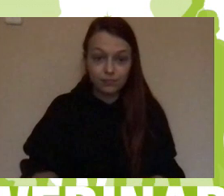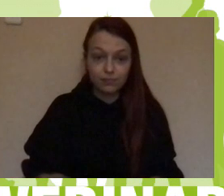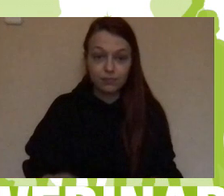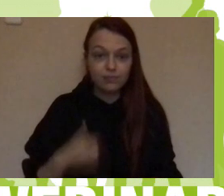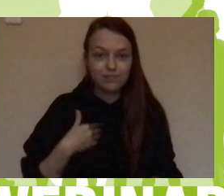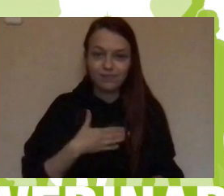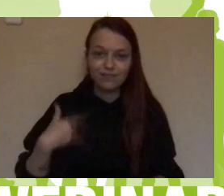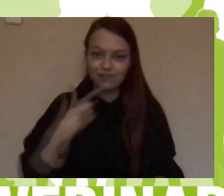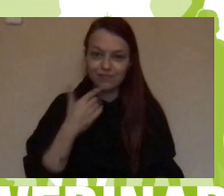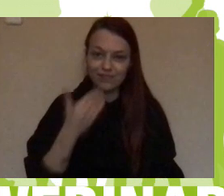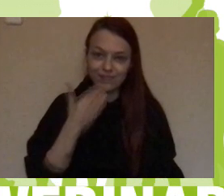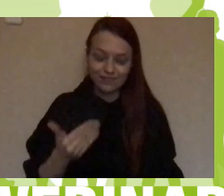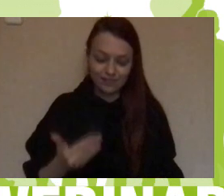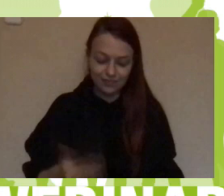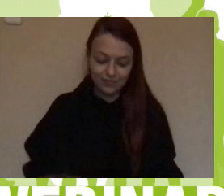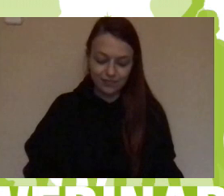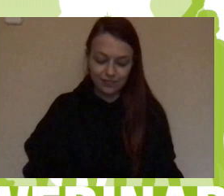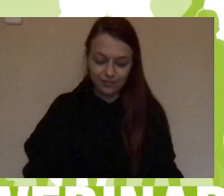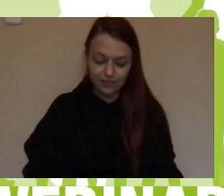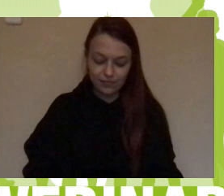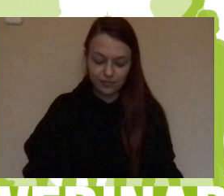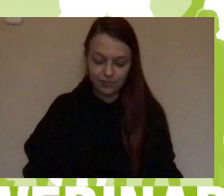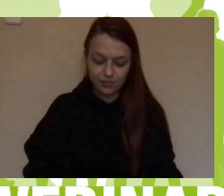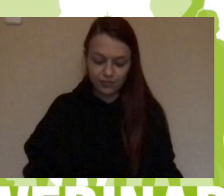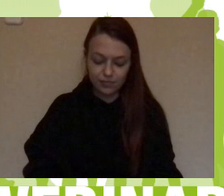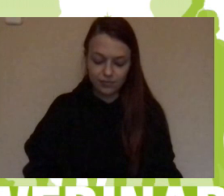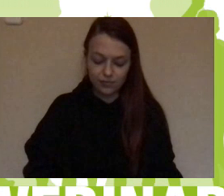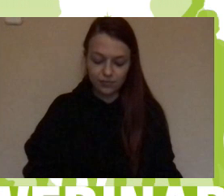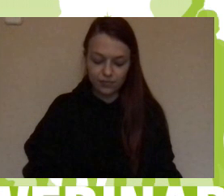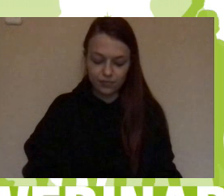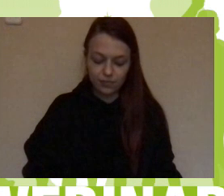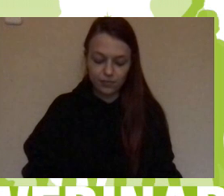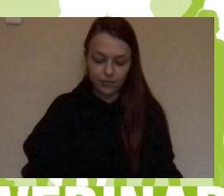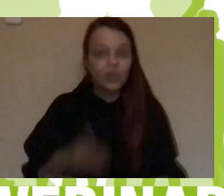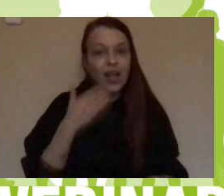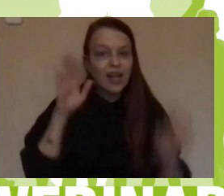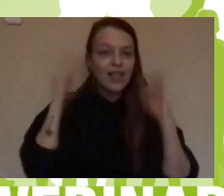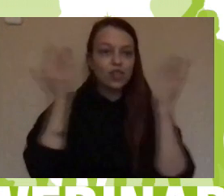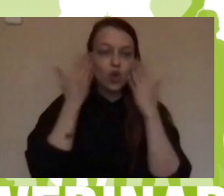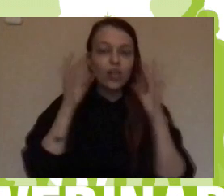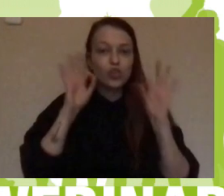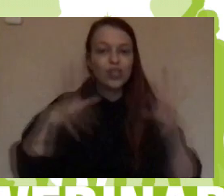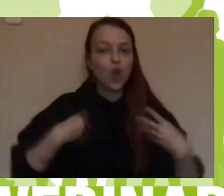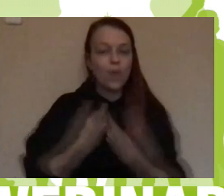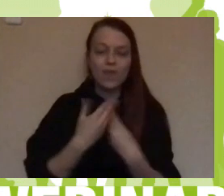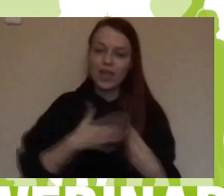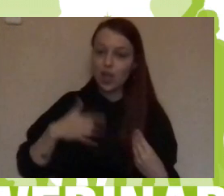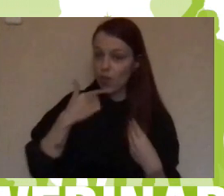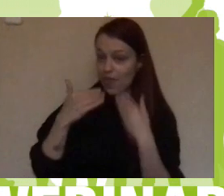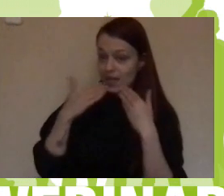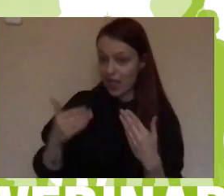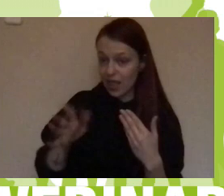dar las gracias a este congreso, a este webinar de convivencia por permitirme